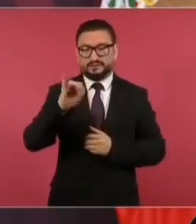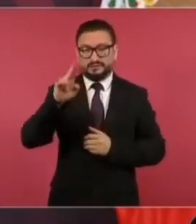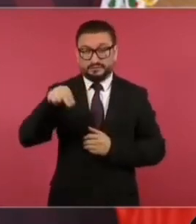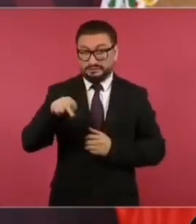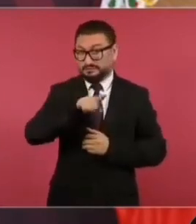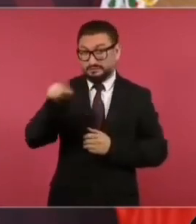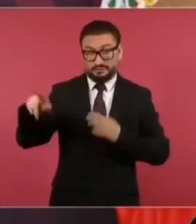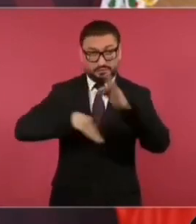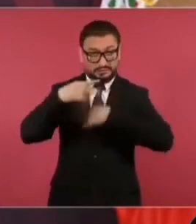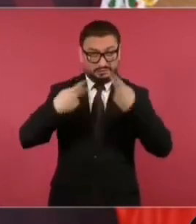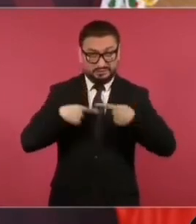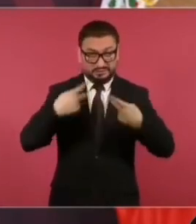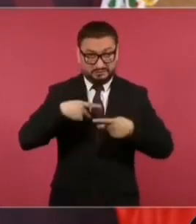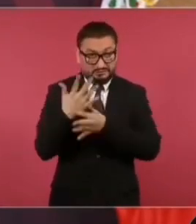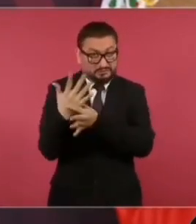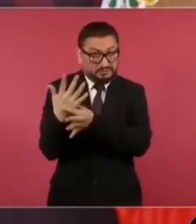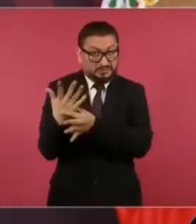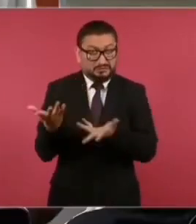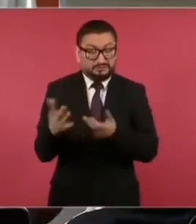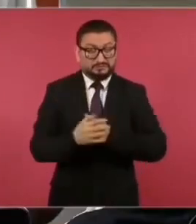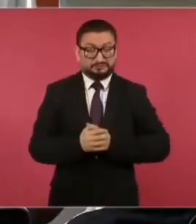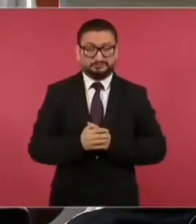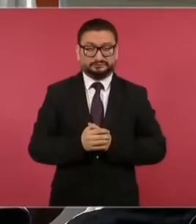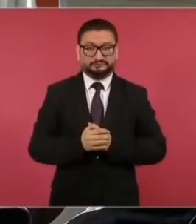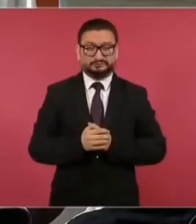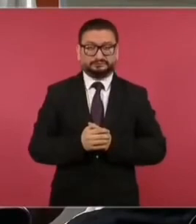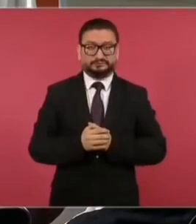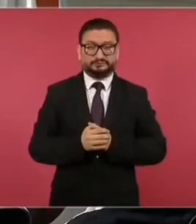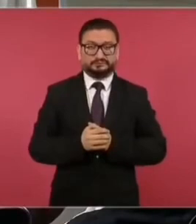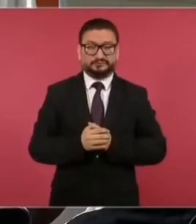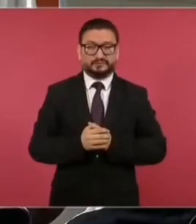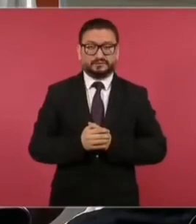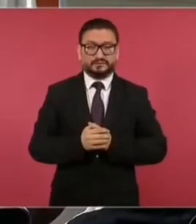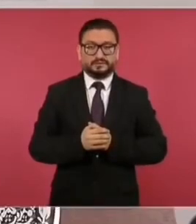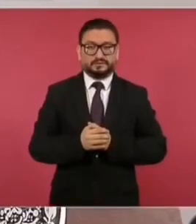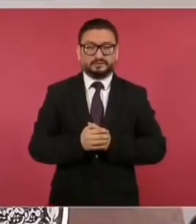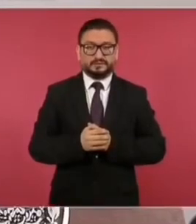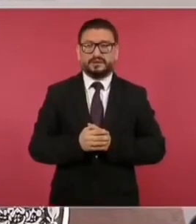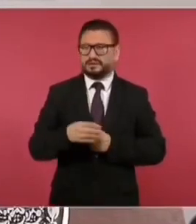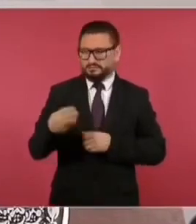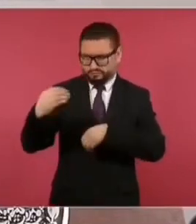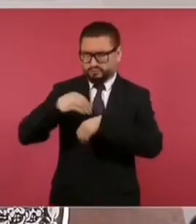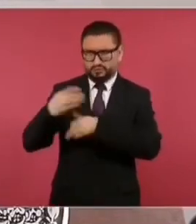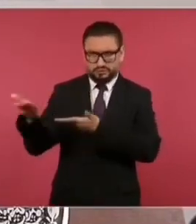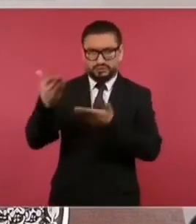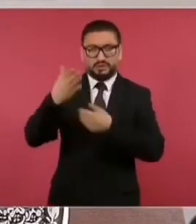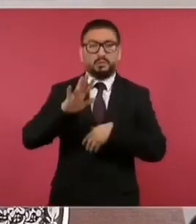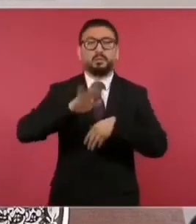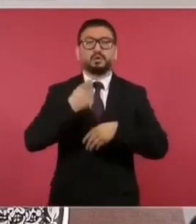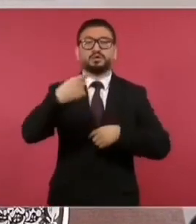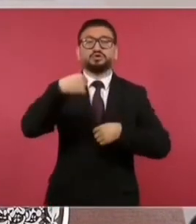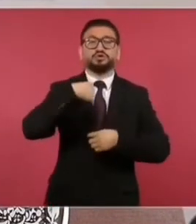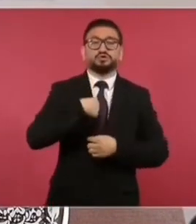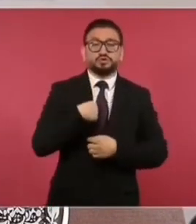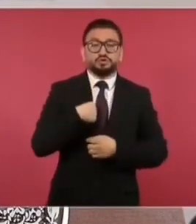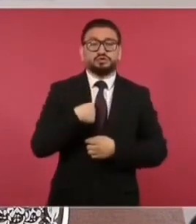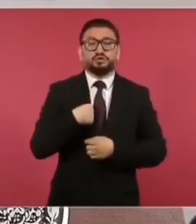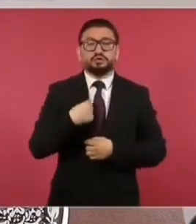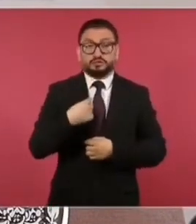que ¿por qué no los pones? De que yo les dejé